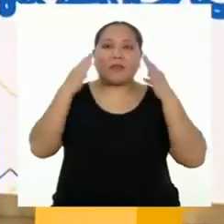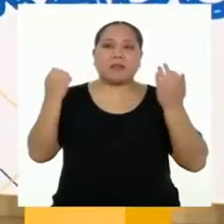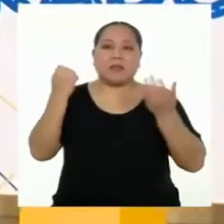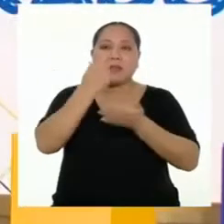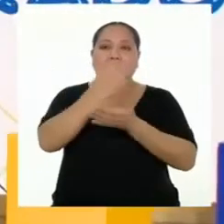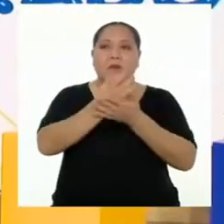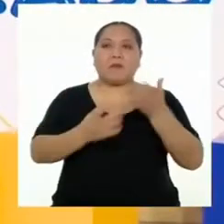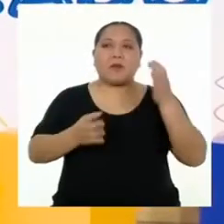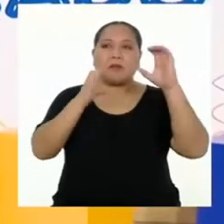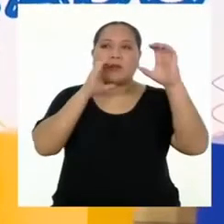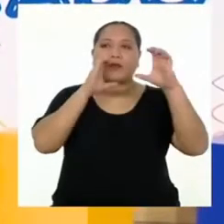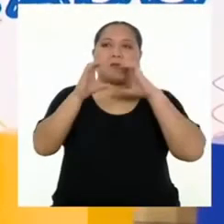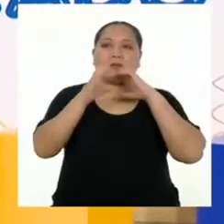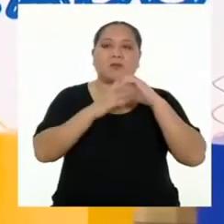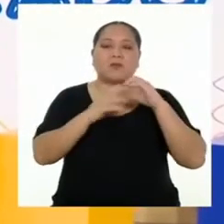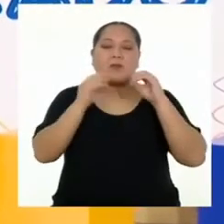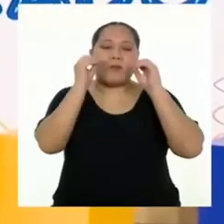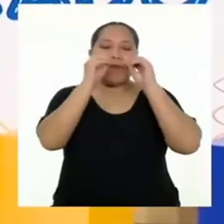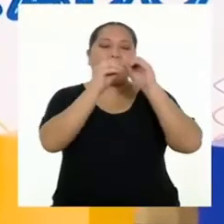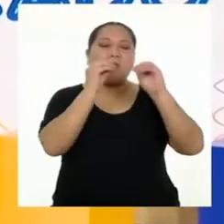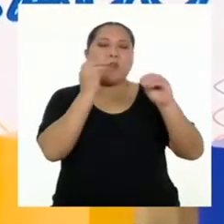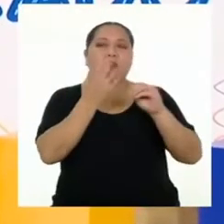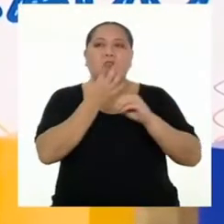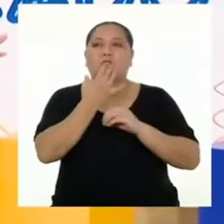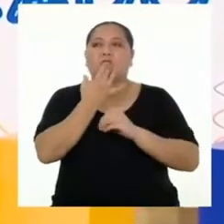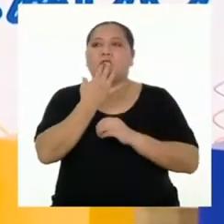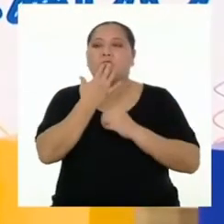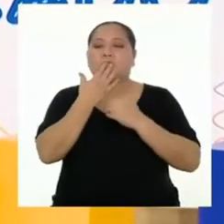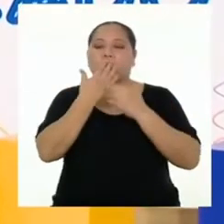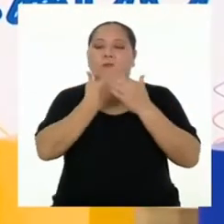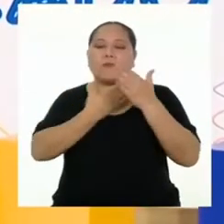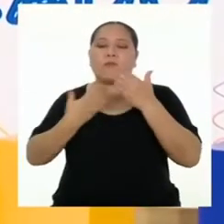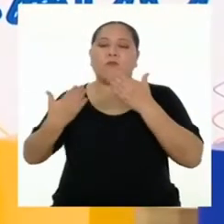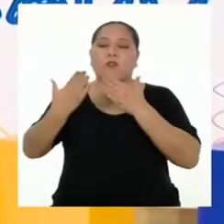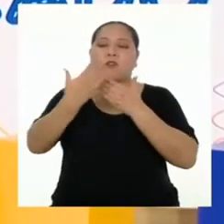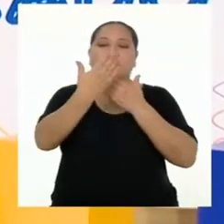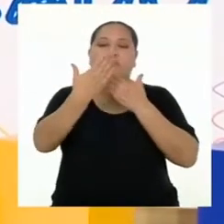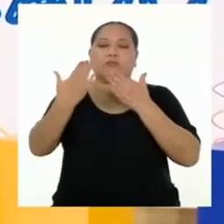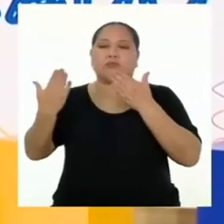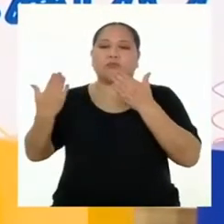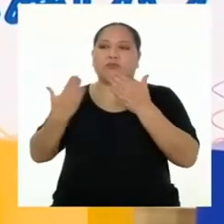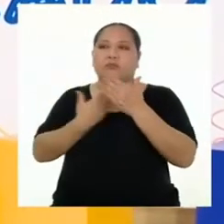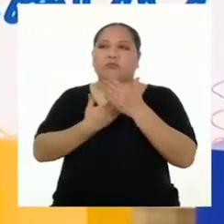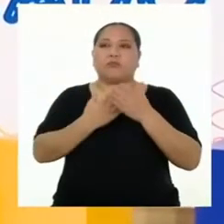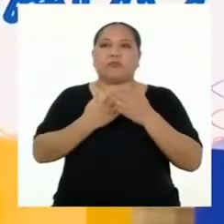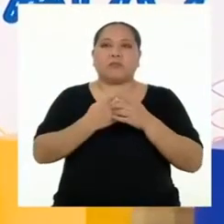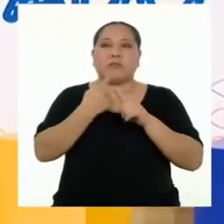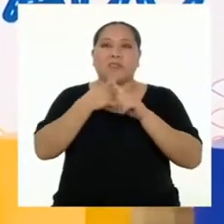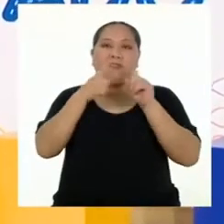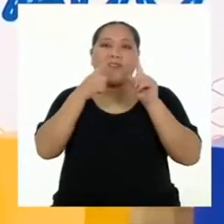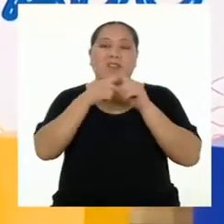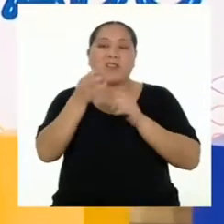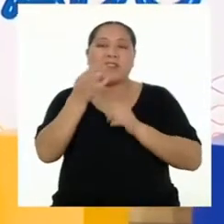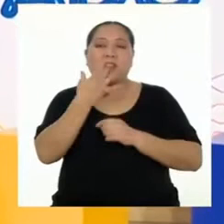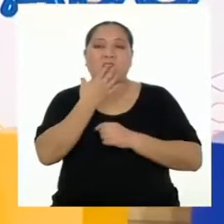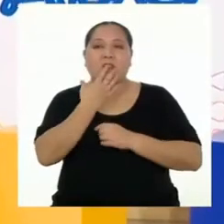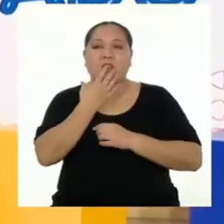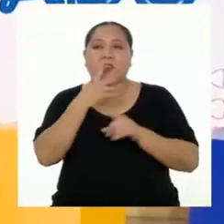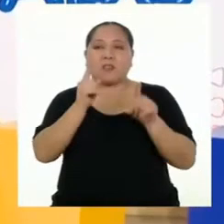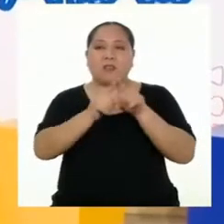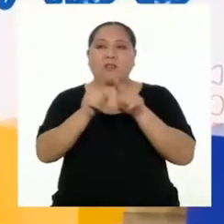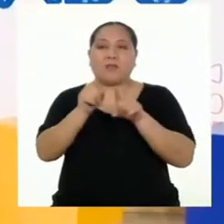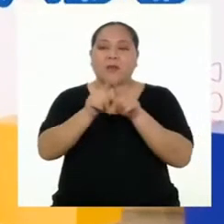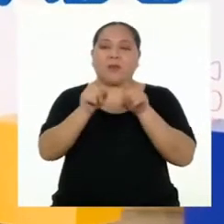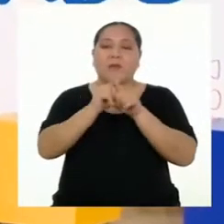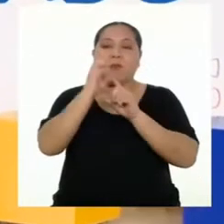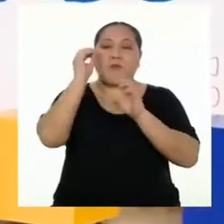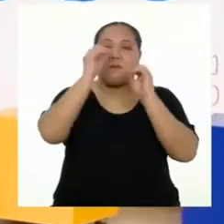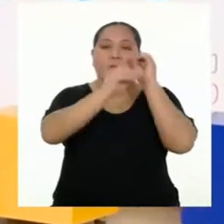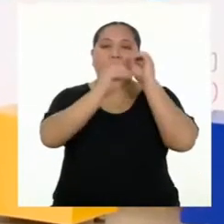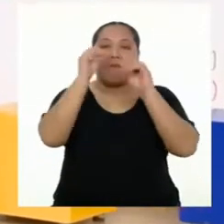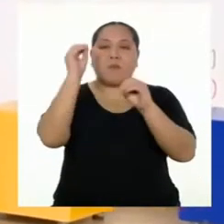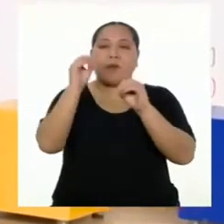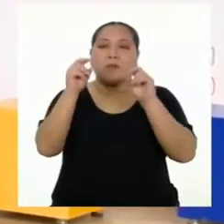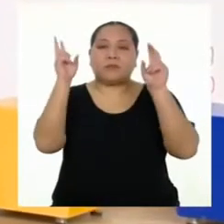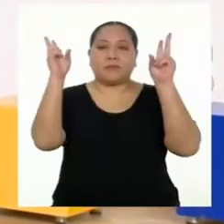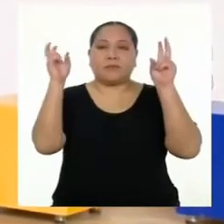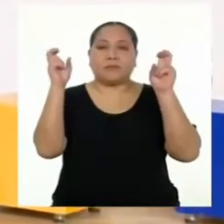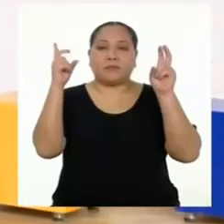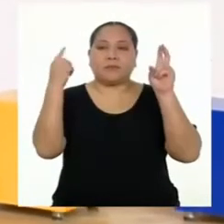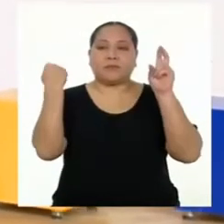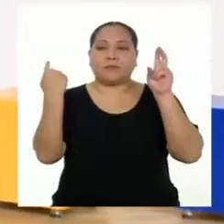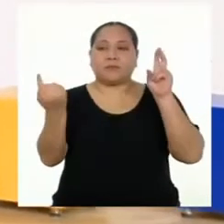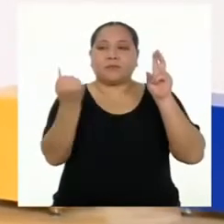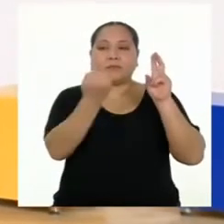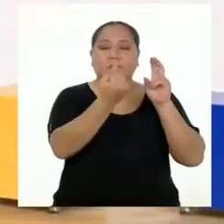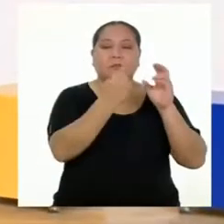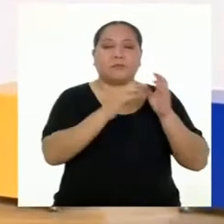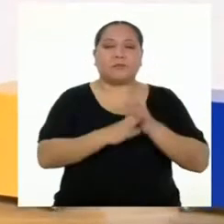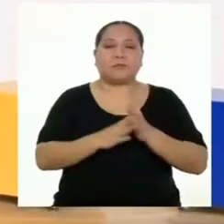Y me sugirió que personalice los colores de los fondos de las otras secciones. ¡Ah! Y que ponga títulos creativos en las páginas de